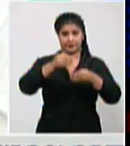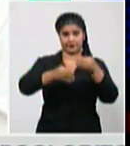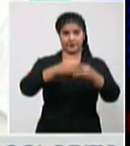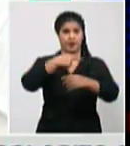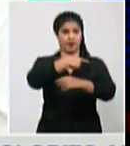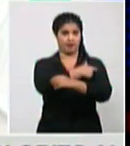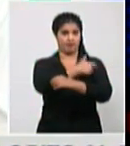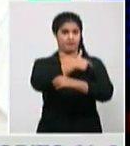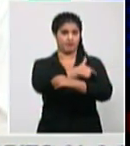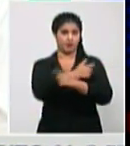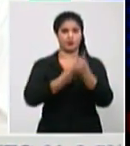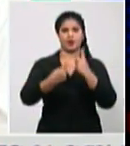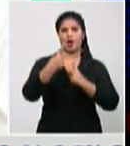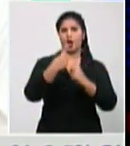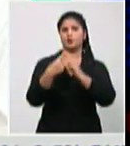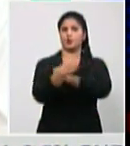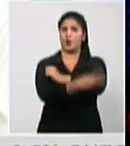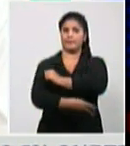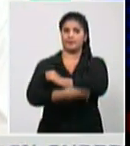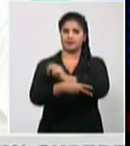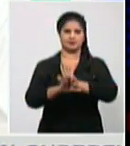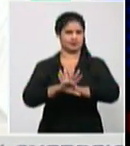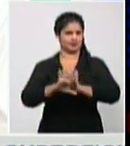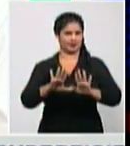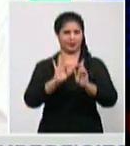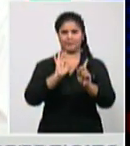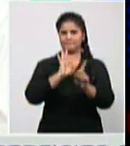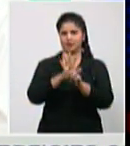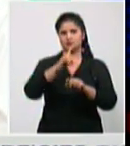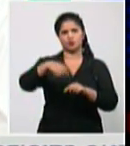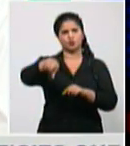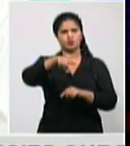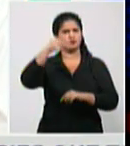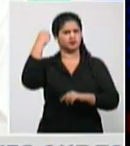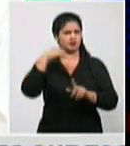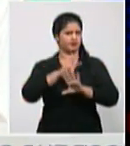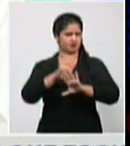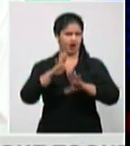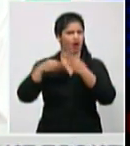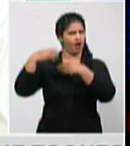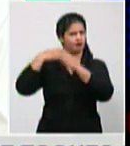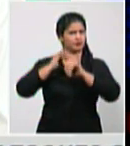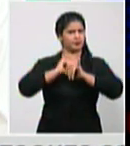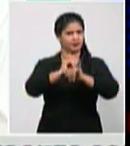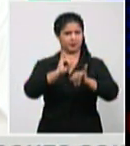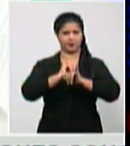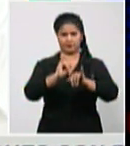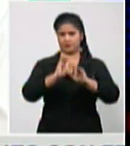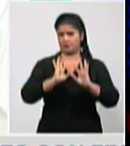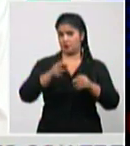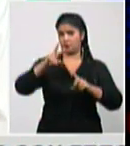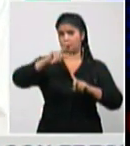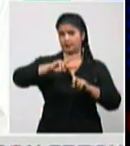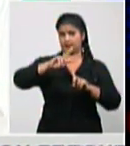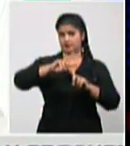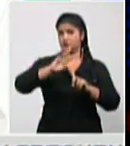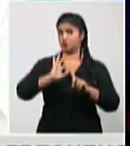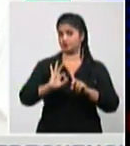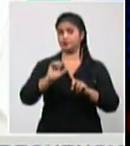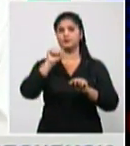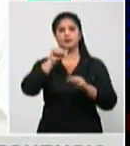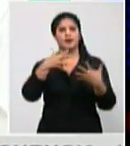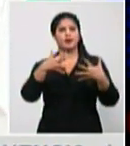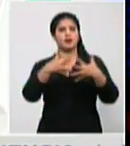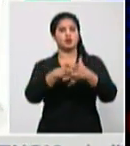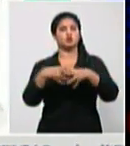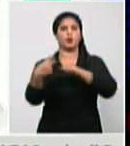países creo que la información es suficiente de la que se da por los medios en relación con los países sea la